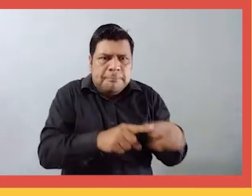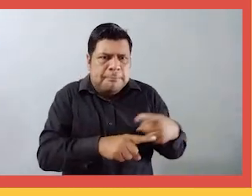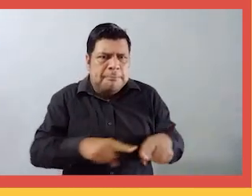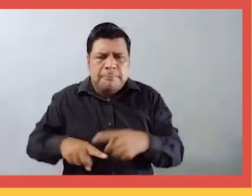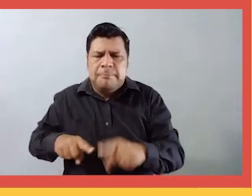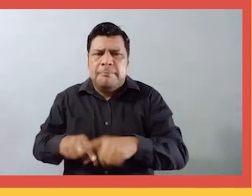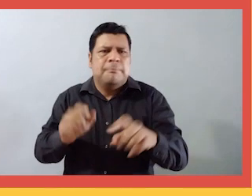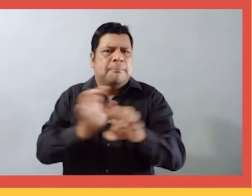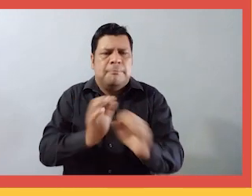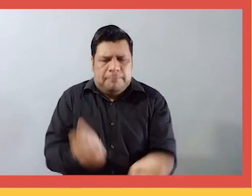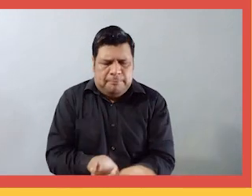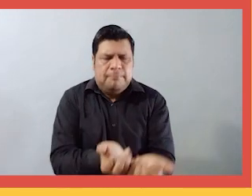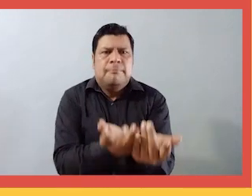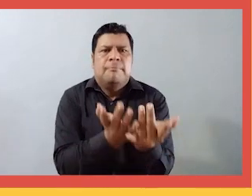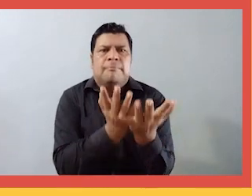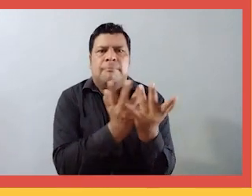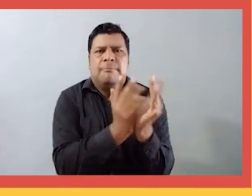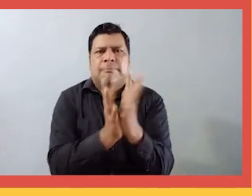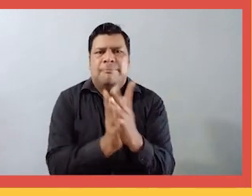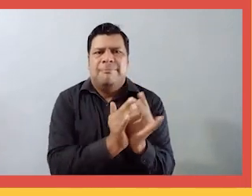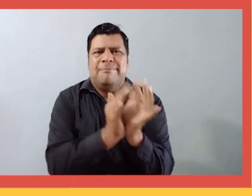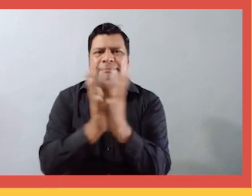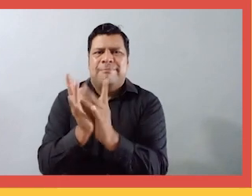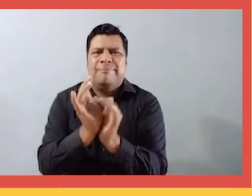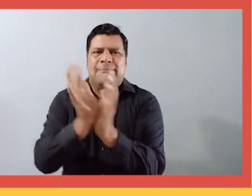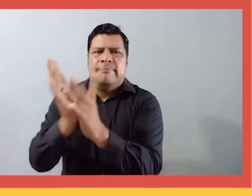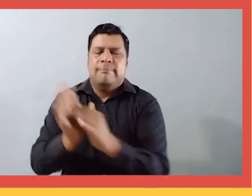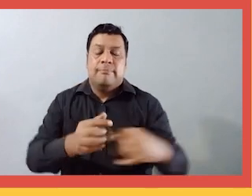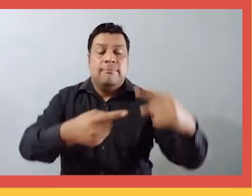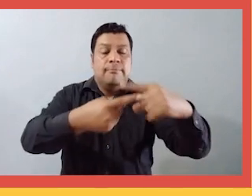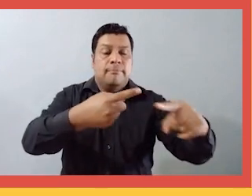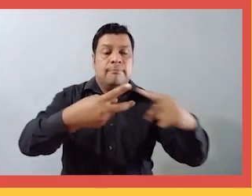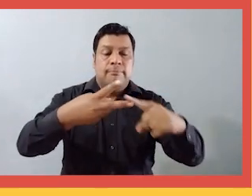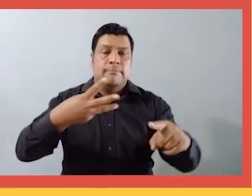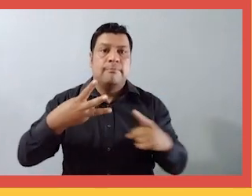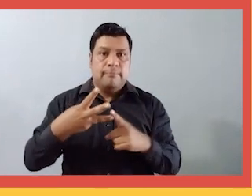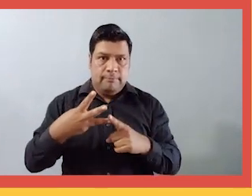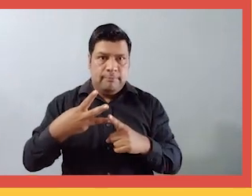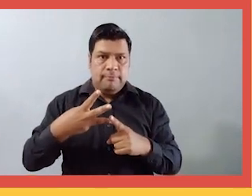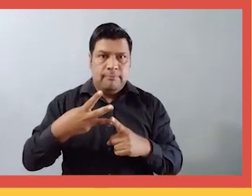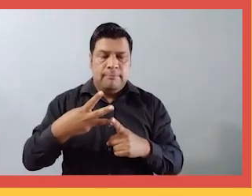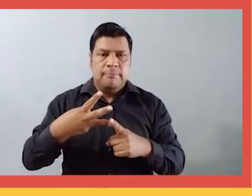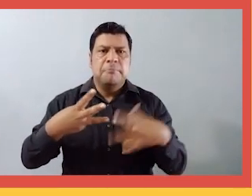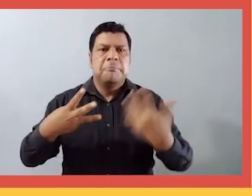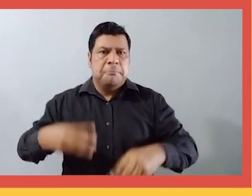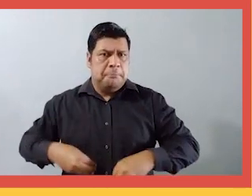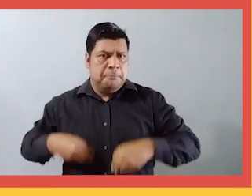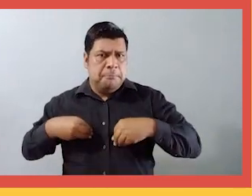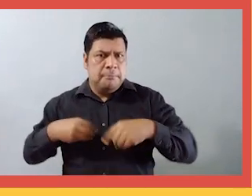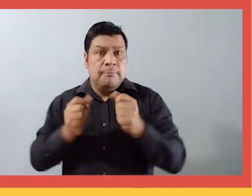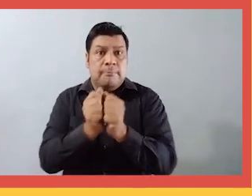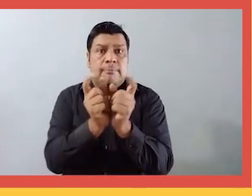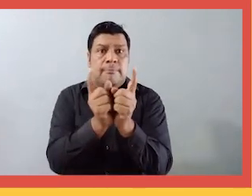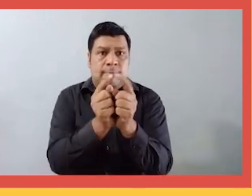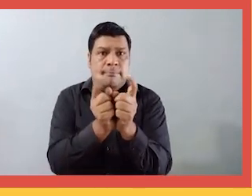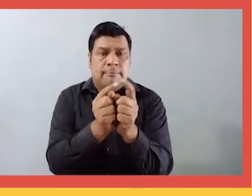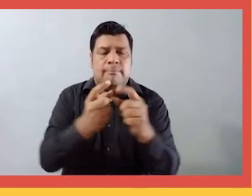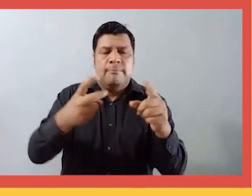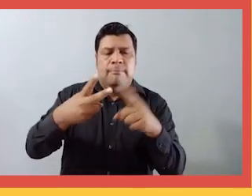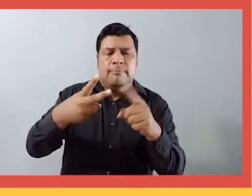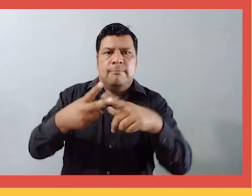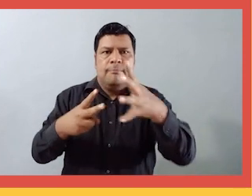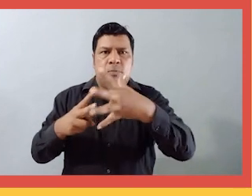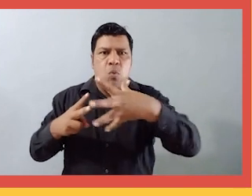al igual que los arrecifes de coral. Podemos agruparlos de forma general en tres formas de vida, las cuales tienen